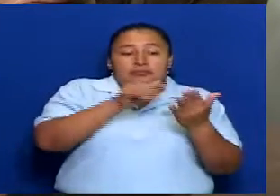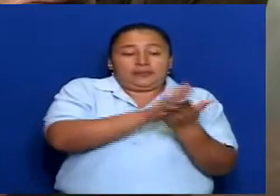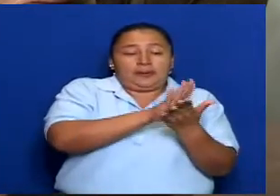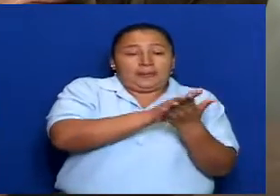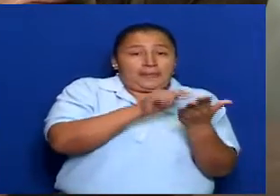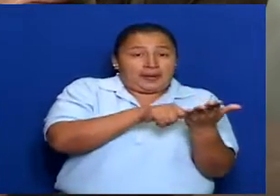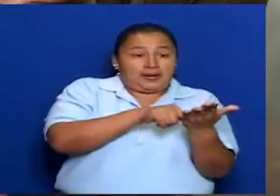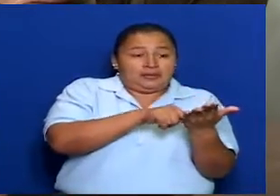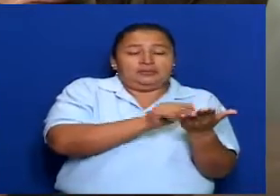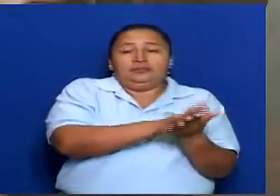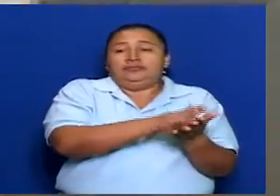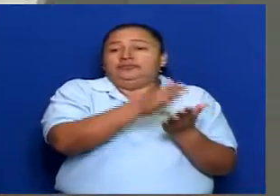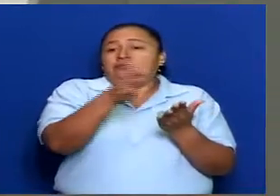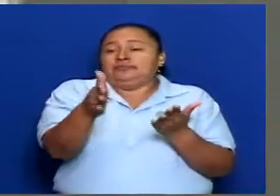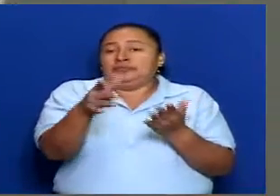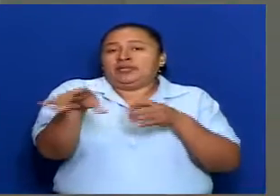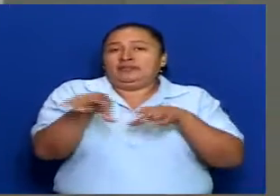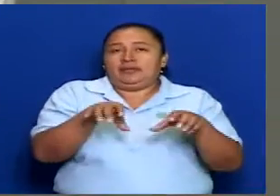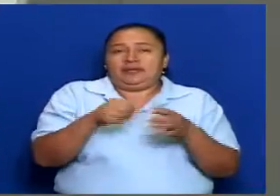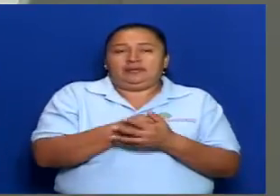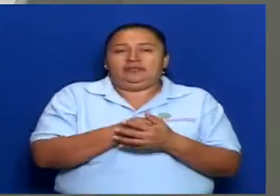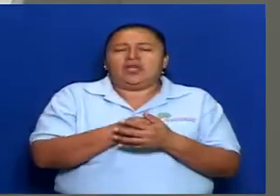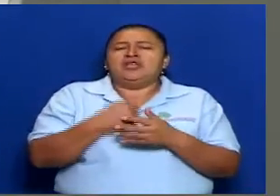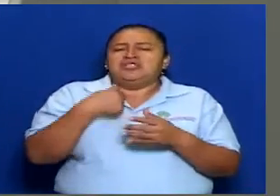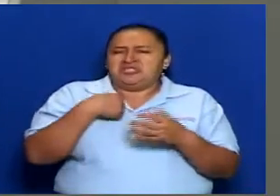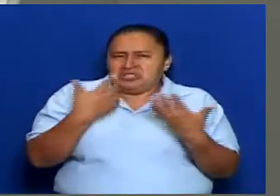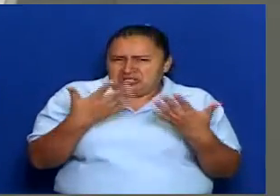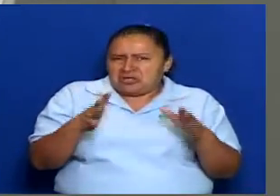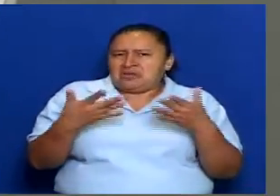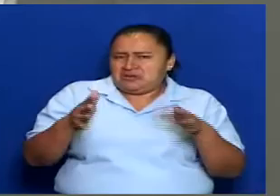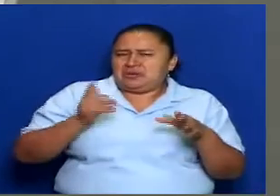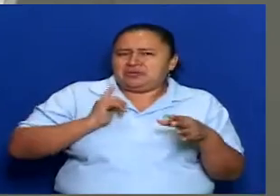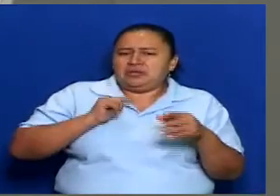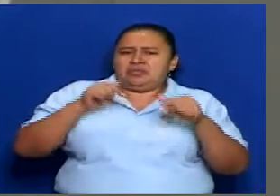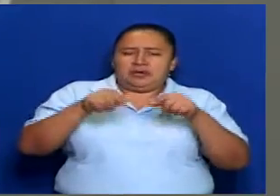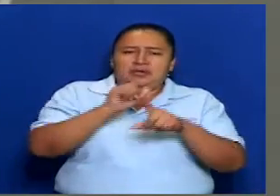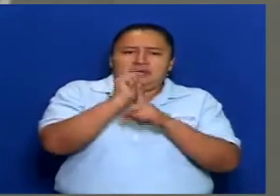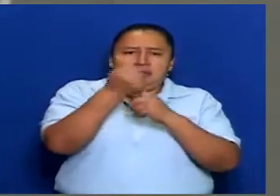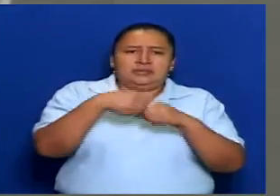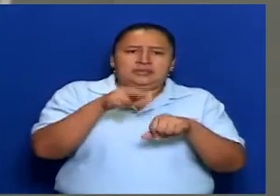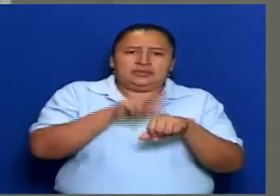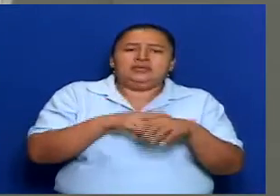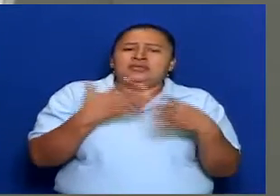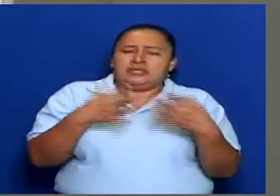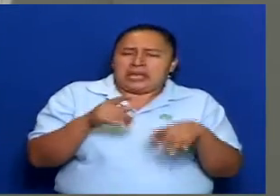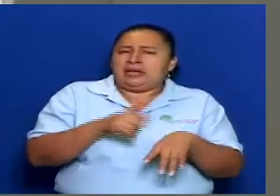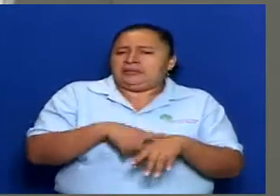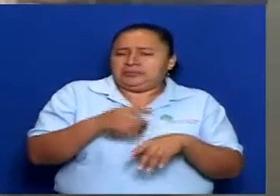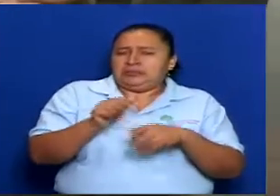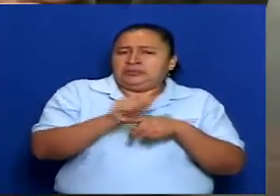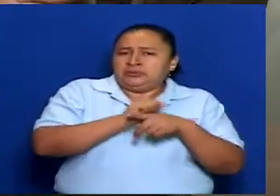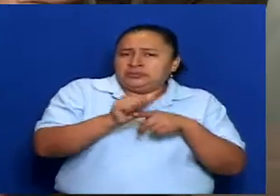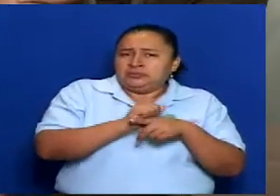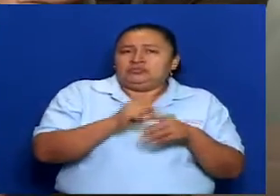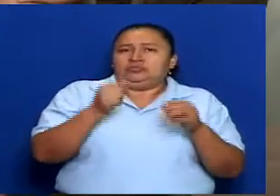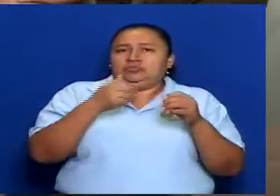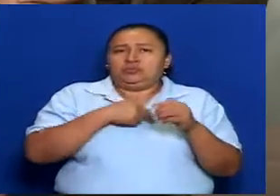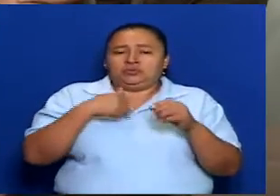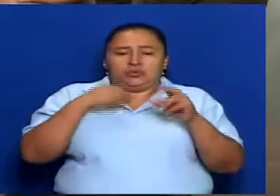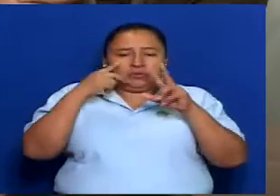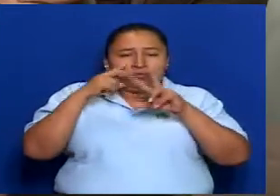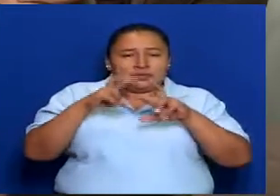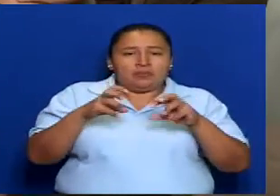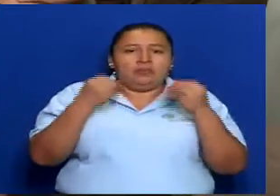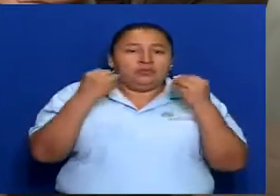las acciones. Ya ha pasado. Yo considero que lo que es la Asamblea Nacional ya ha pasado. Si nosotros revisamos